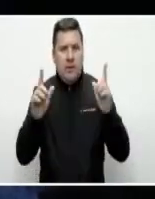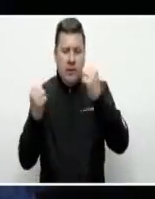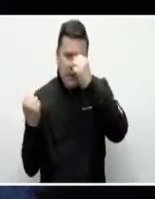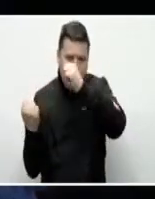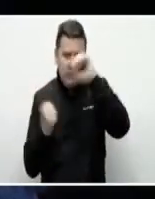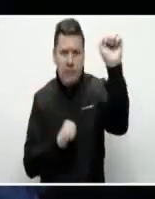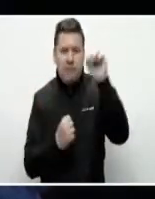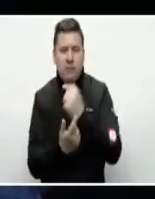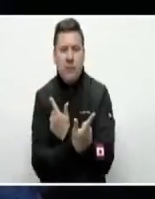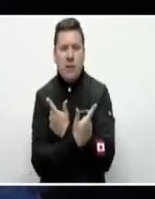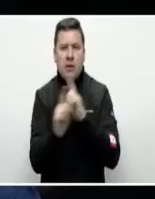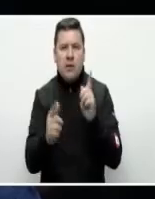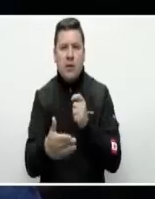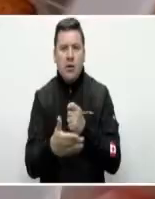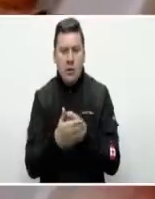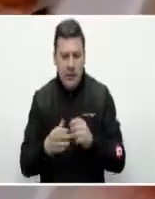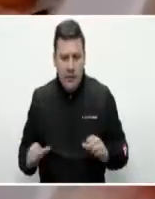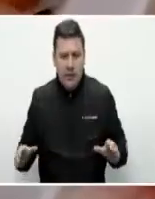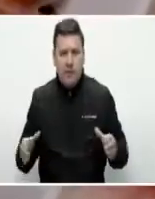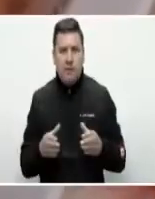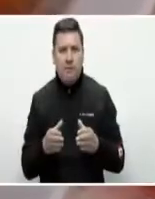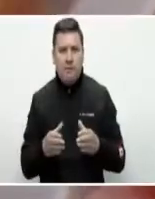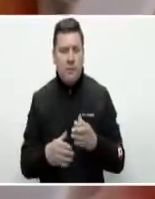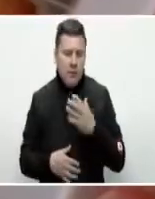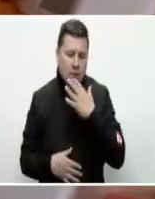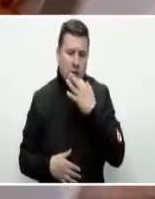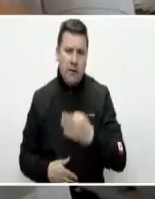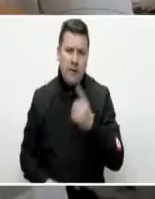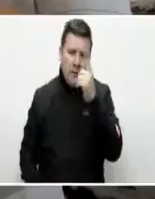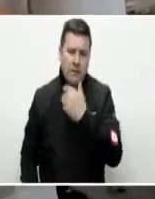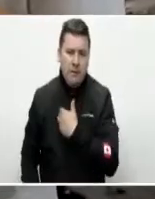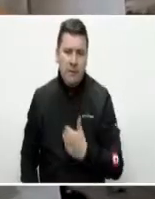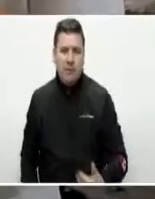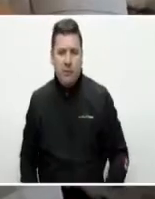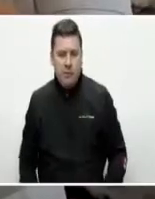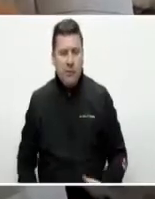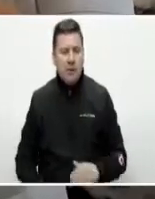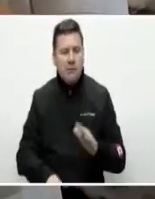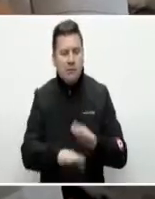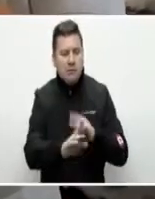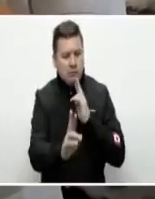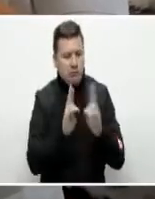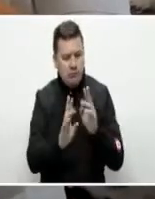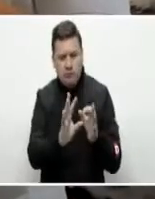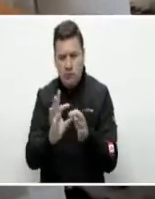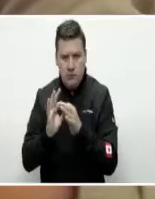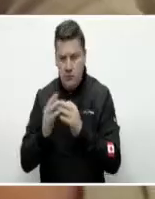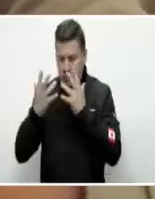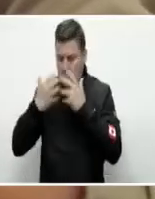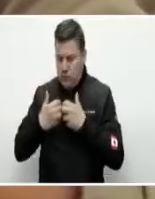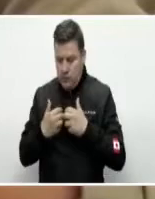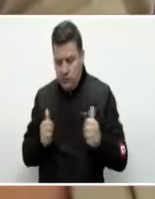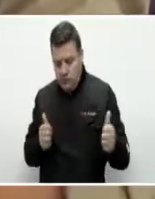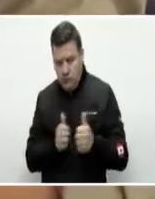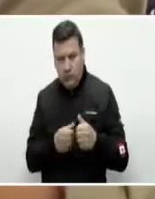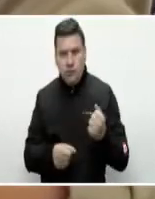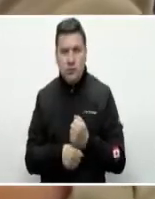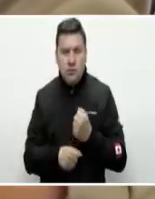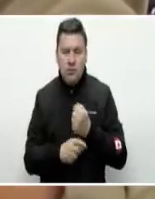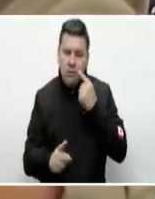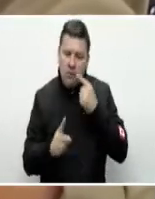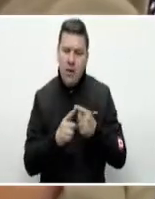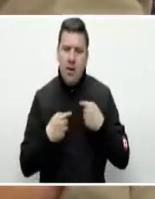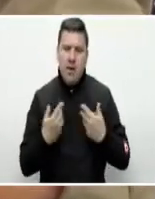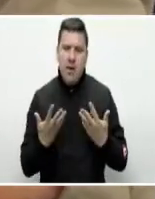y con libertad de asociación. La verdad, presidente, que genera una relación distinta entre el empresario y el trabajador, que es lo que